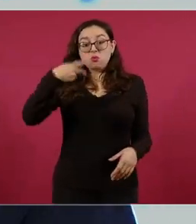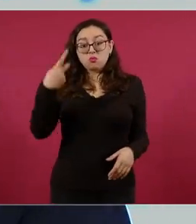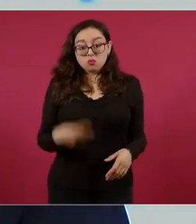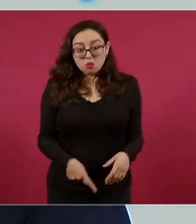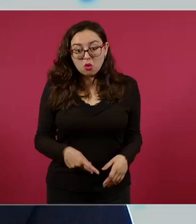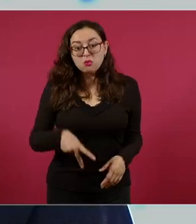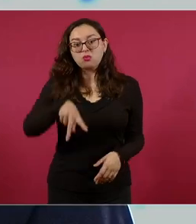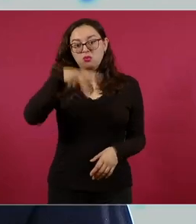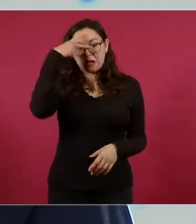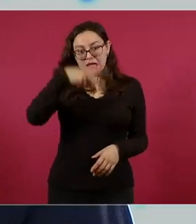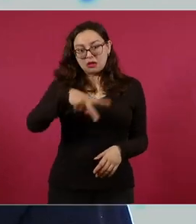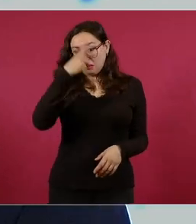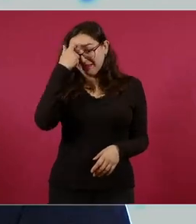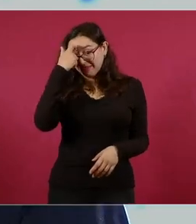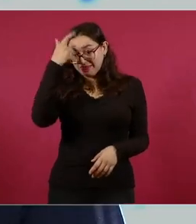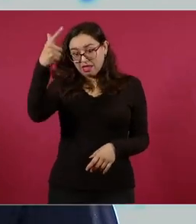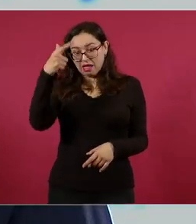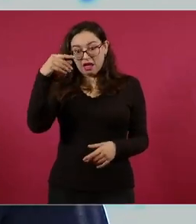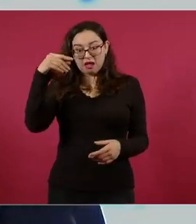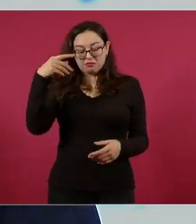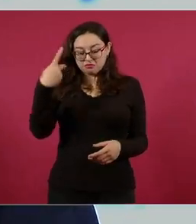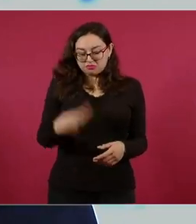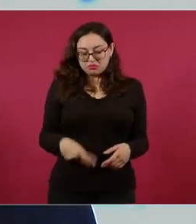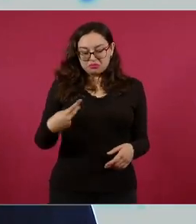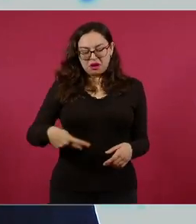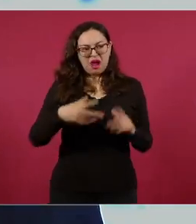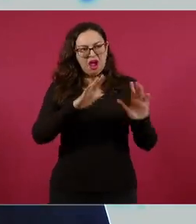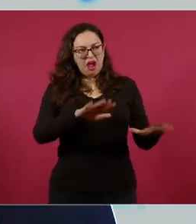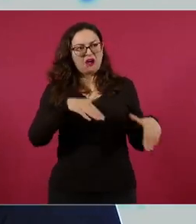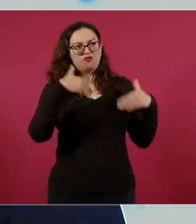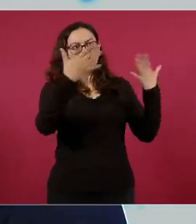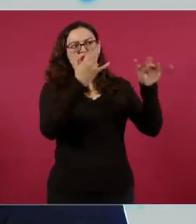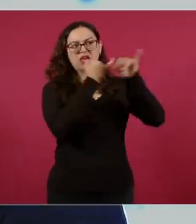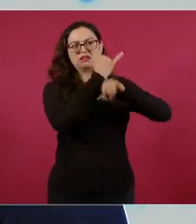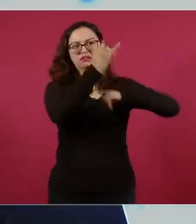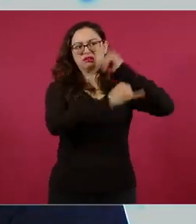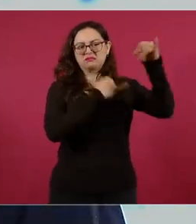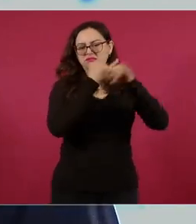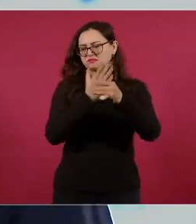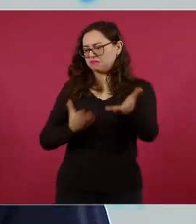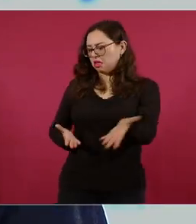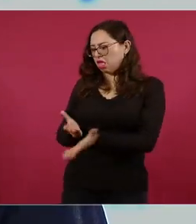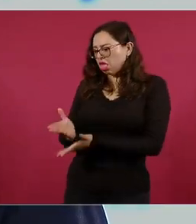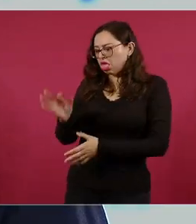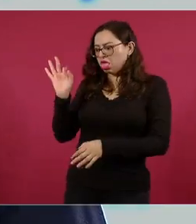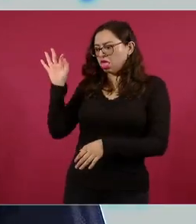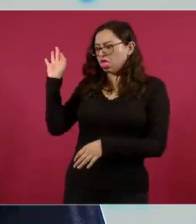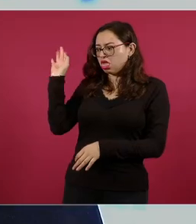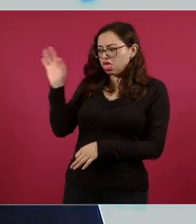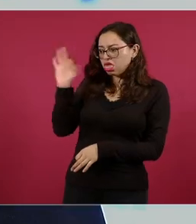esta administración, no sigue ninguna regla internacional ni ninguna